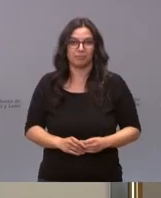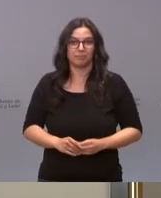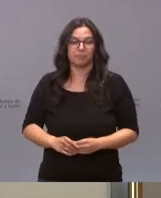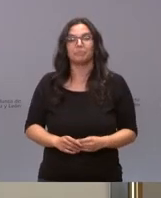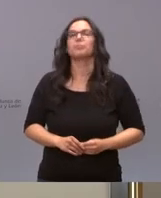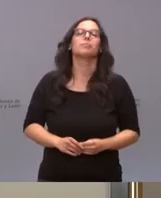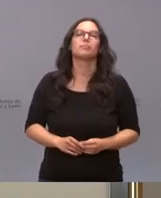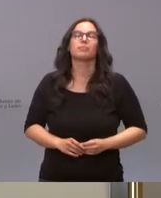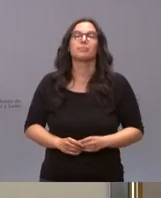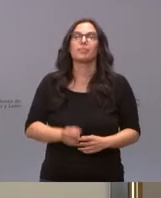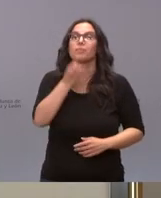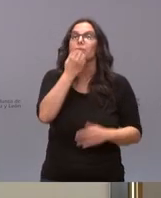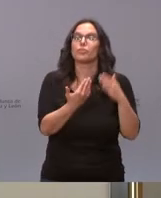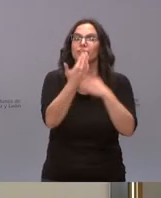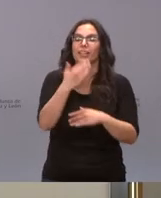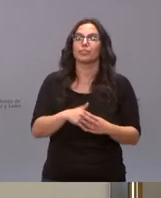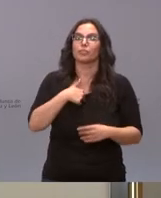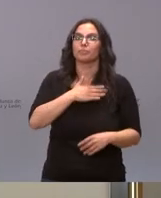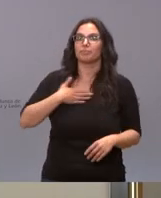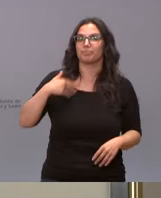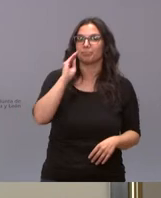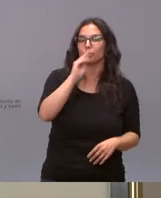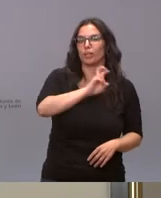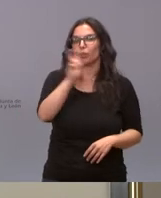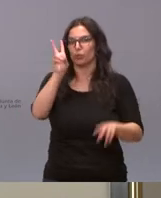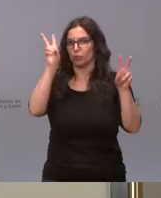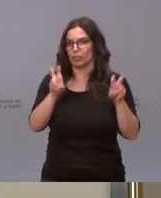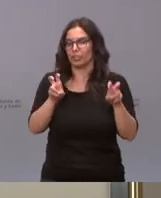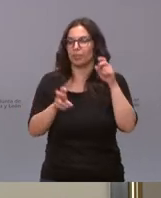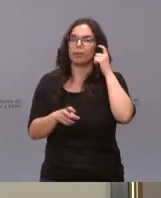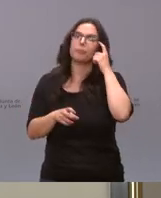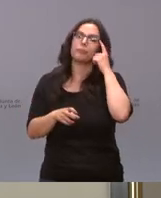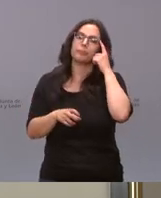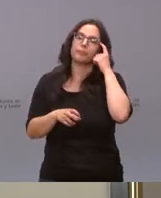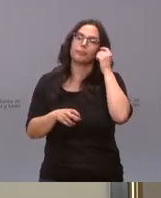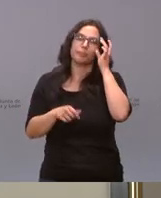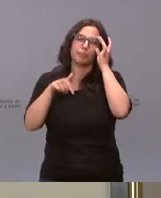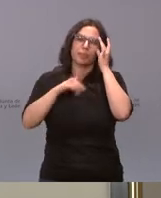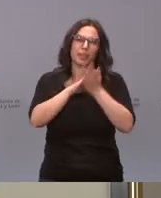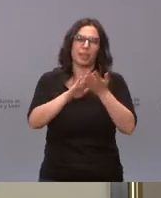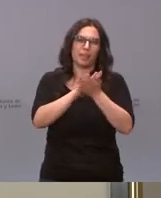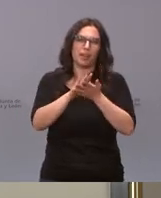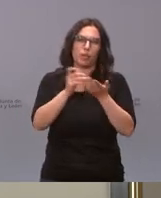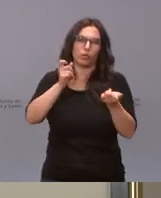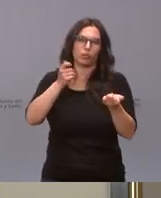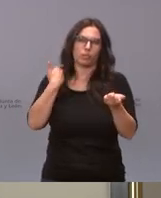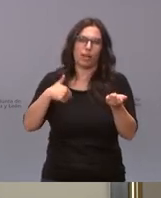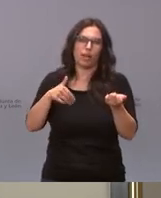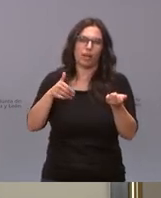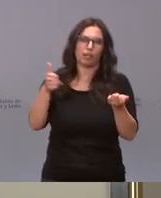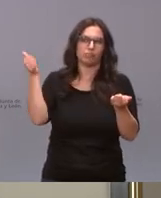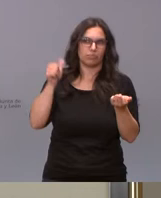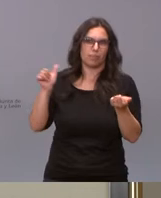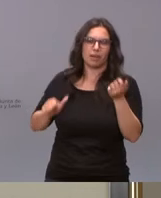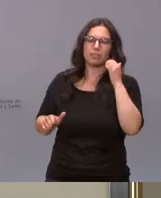Sí, buenos días yo le quería preguntar sobre otro asunto que ha salido aquí a colación también en los últimos las